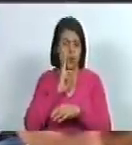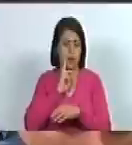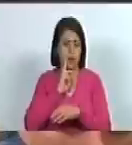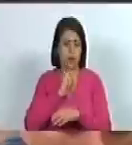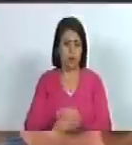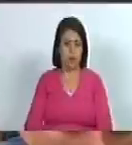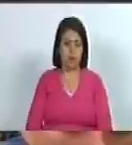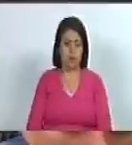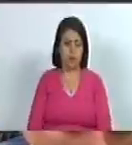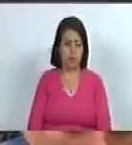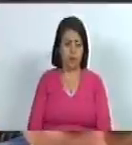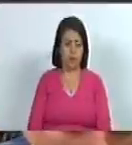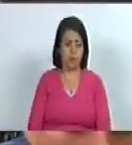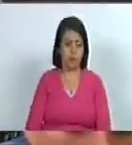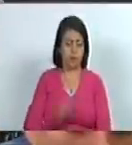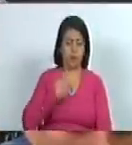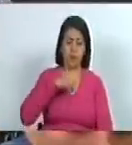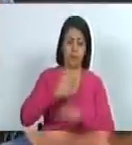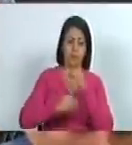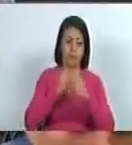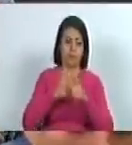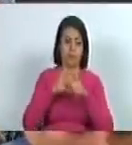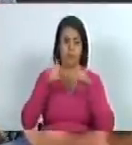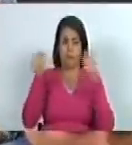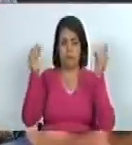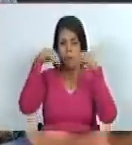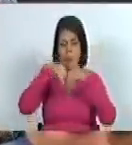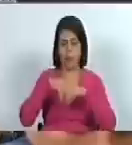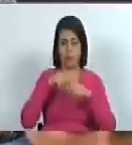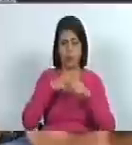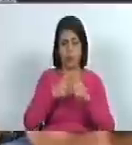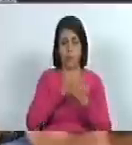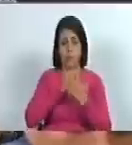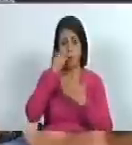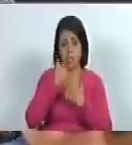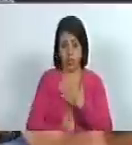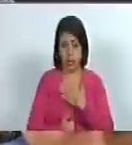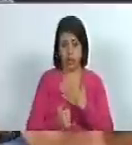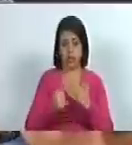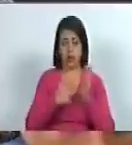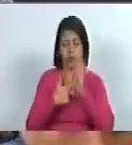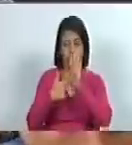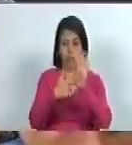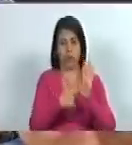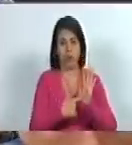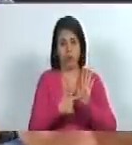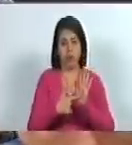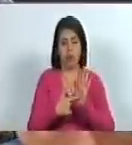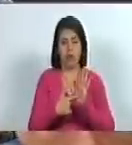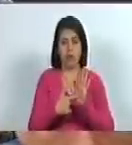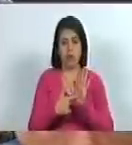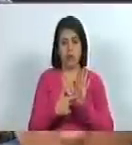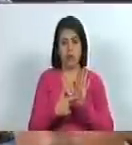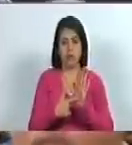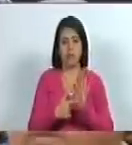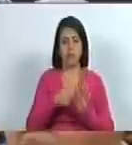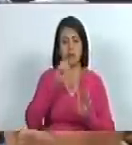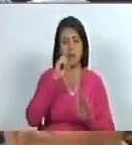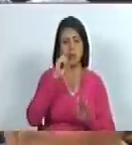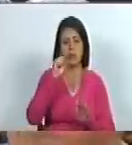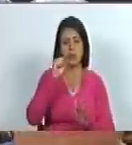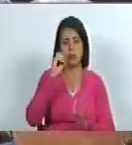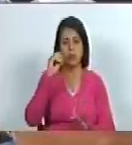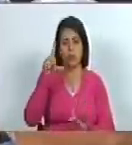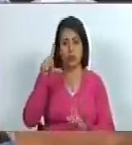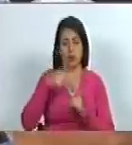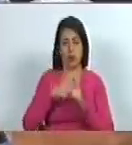que estamos absolutamente de acuerdo con el acuerdo presentado por nuestra queridísima amadísima Sol Mucet